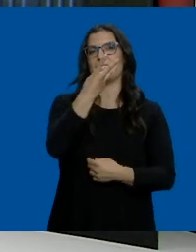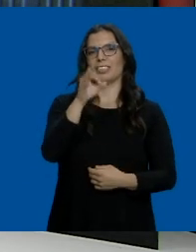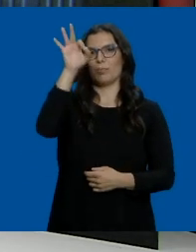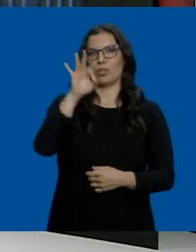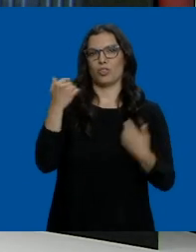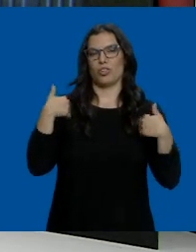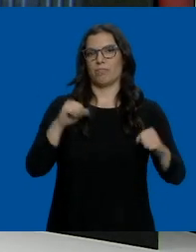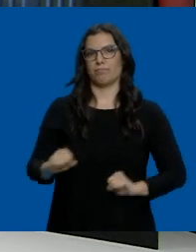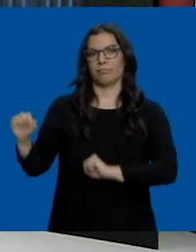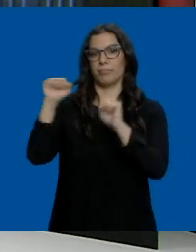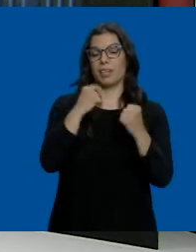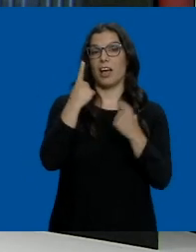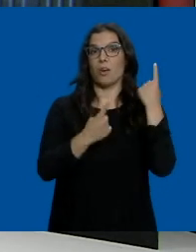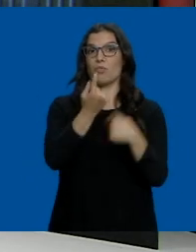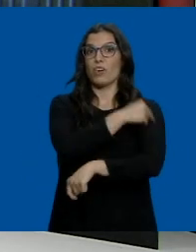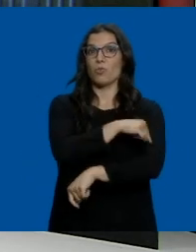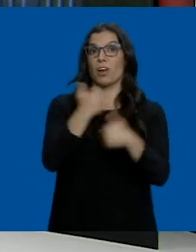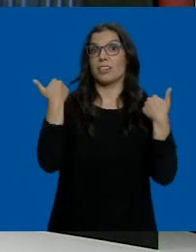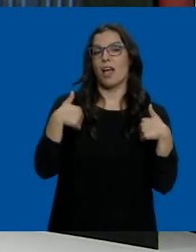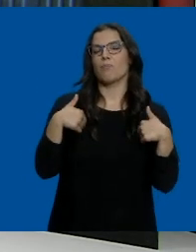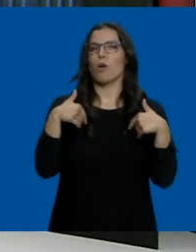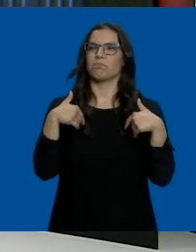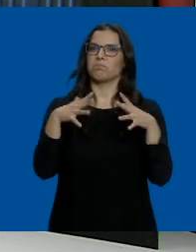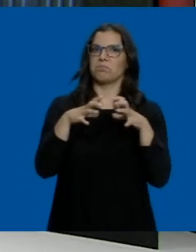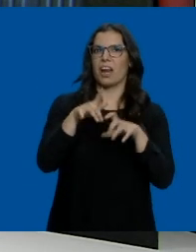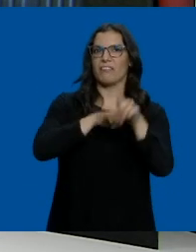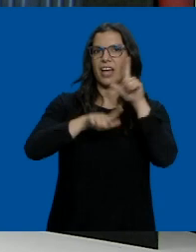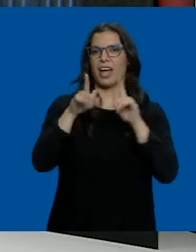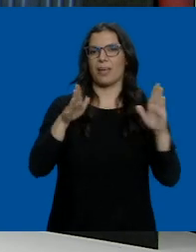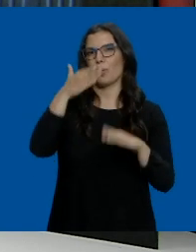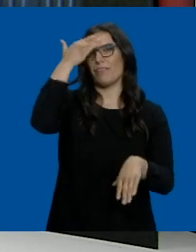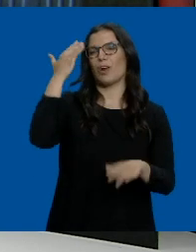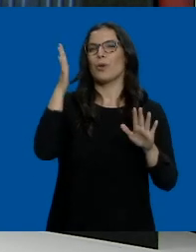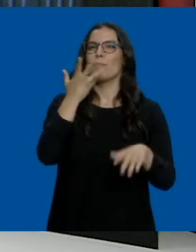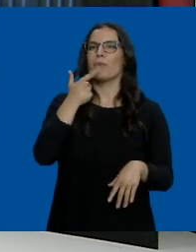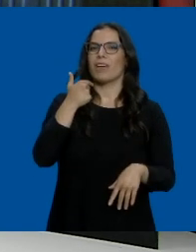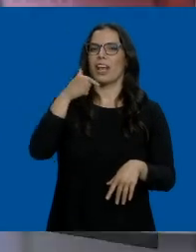vacuna muchos se animan a viajar este verano, aunque la mayoría prefiere no salir del país.